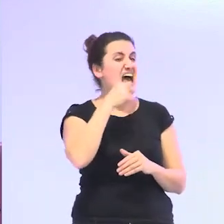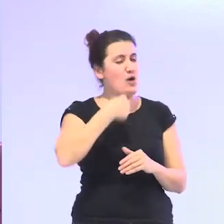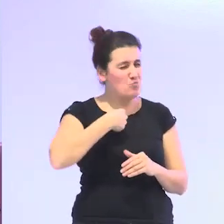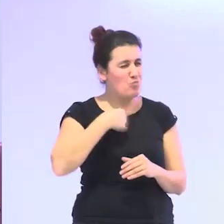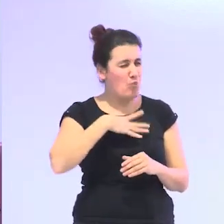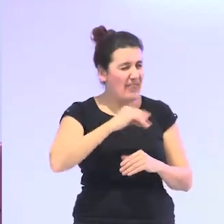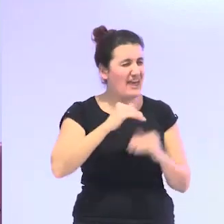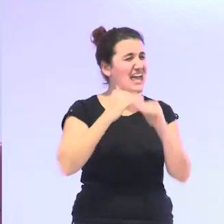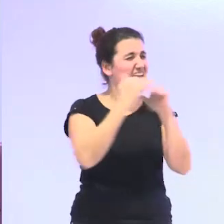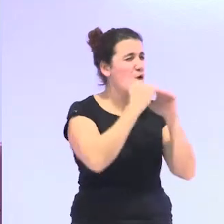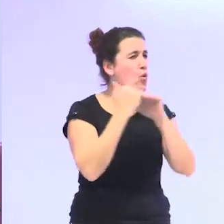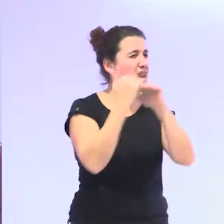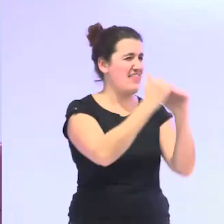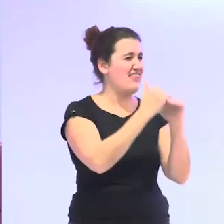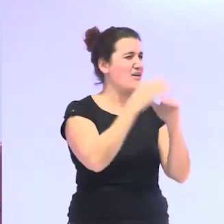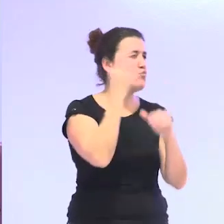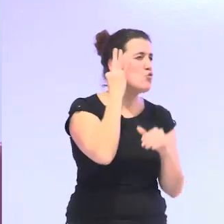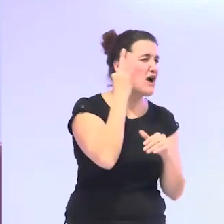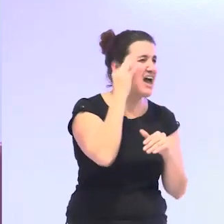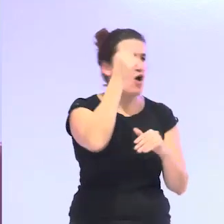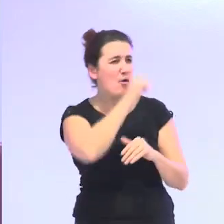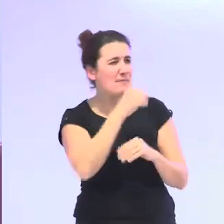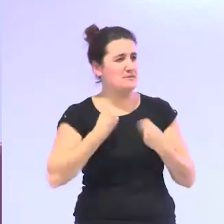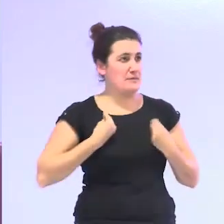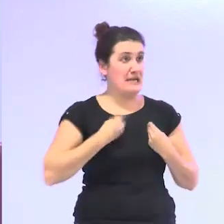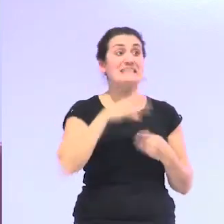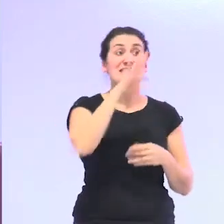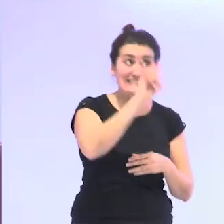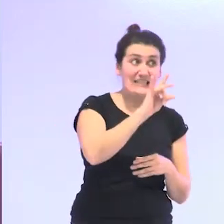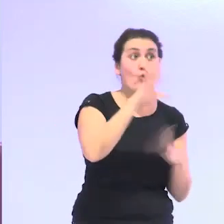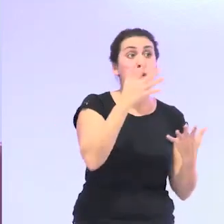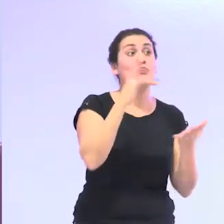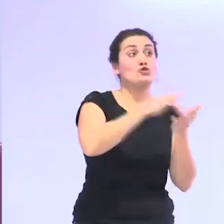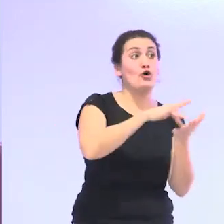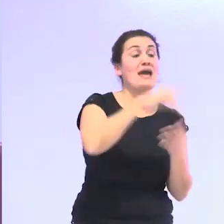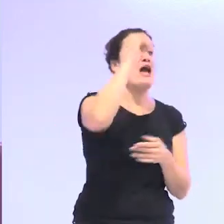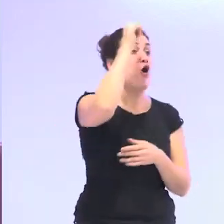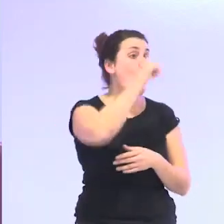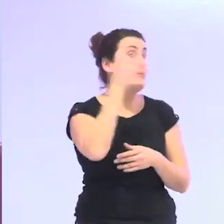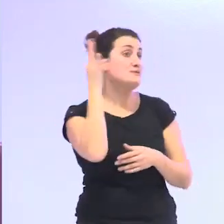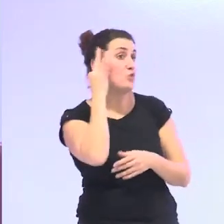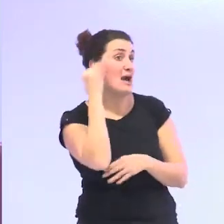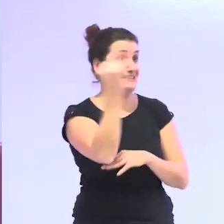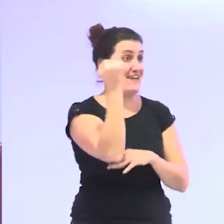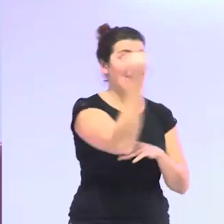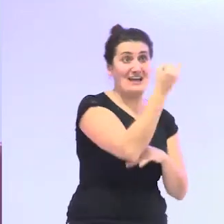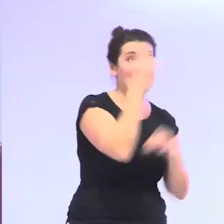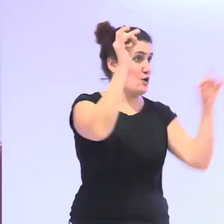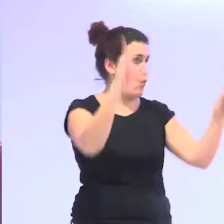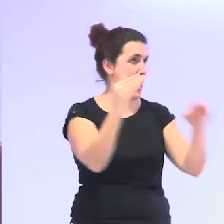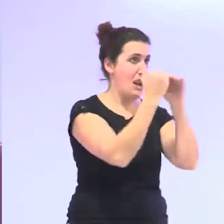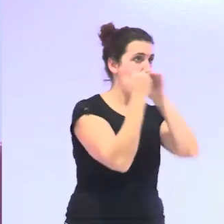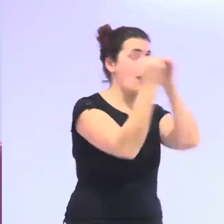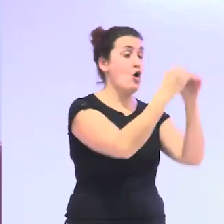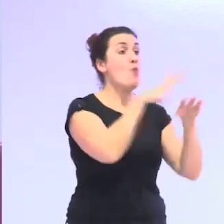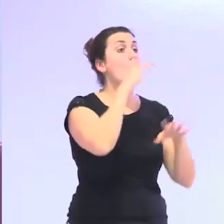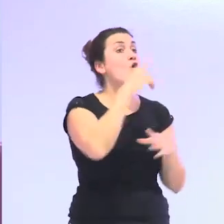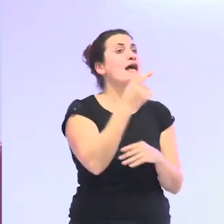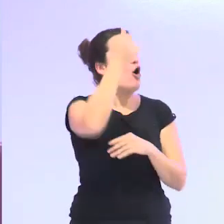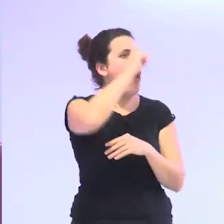cuando haya tantas mujeres negadas como hombres en puestos de responsabilidad porque ha habido muchos hombres sin ningún tipo de valor